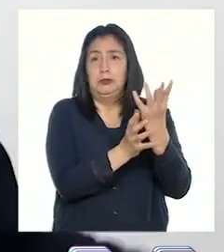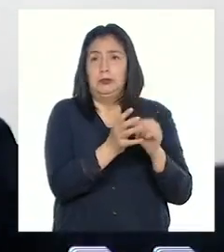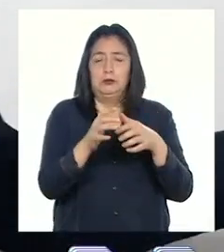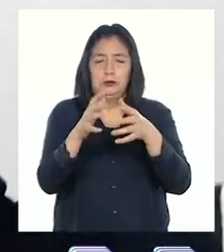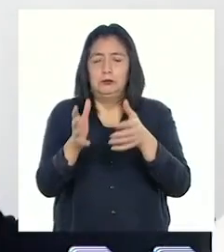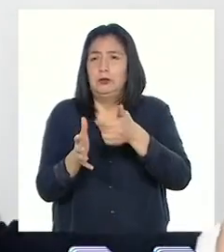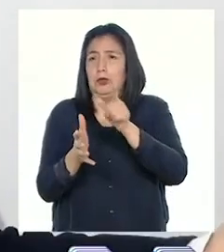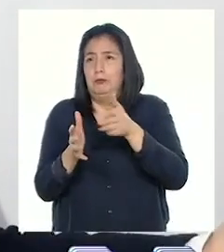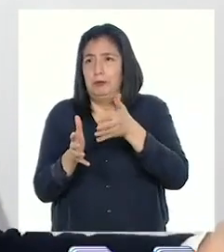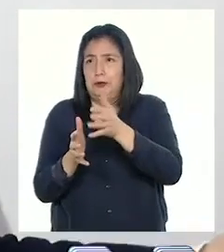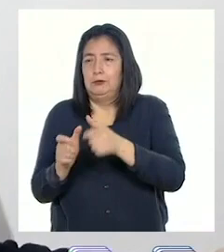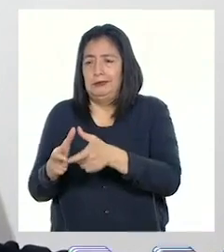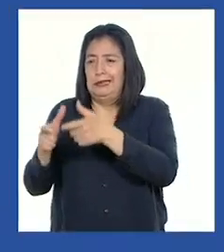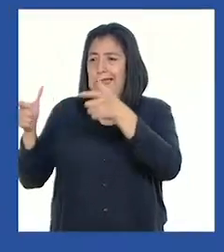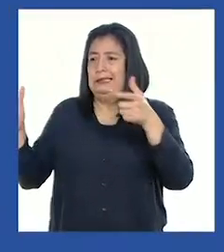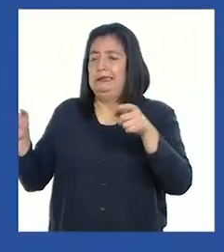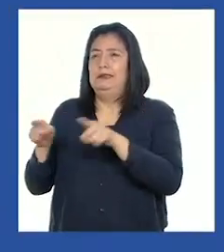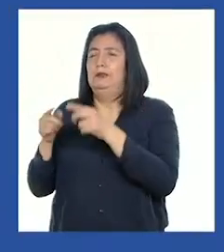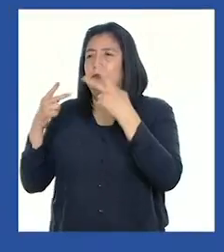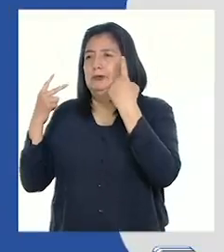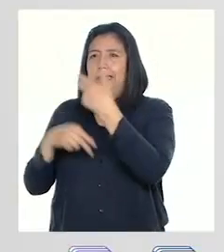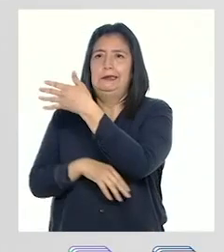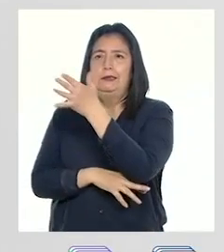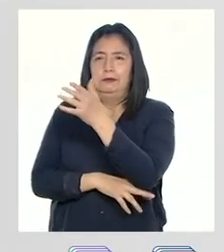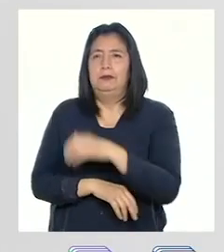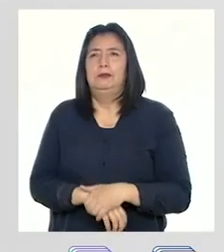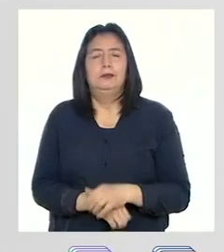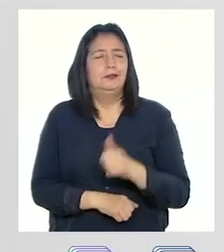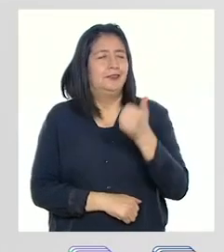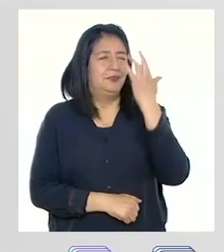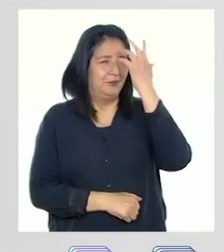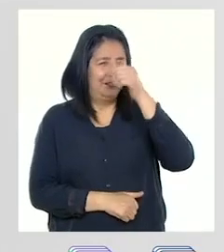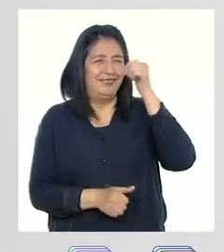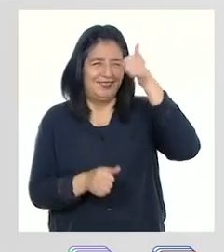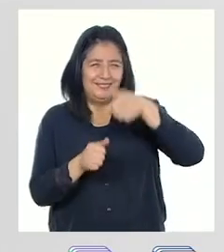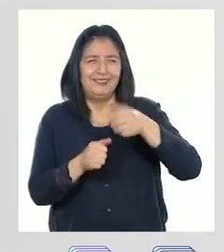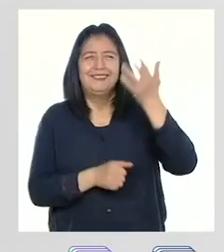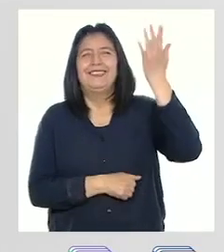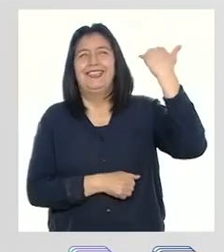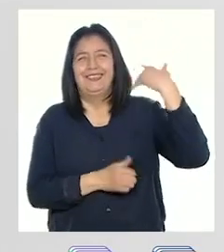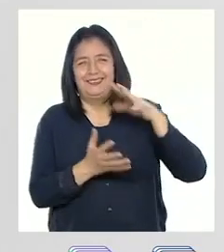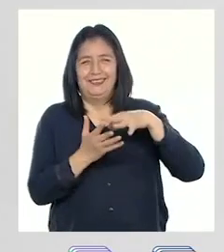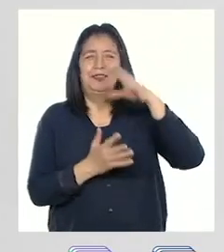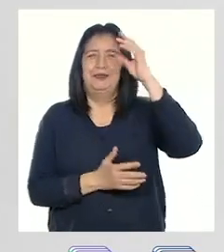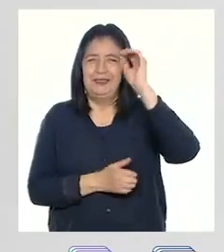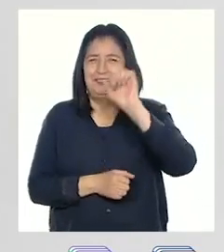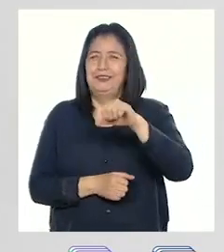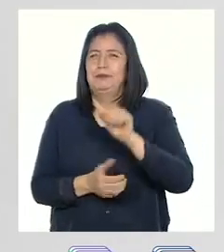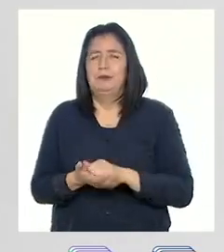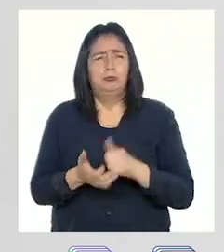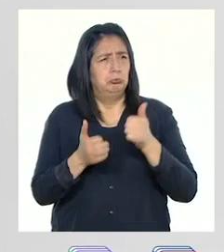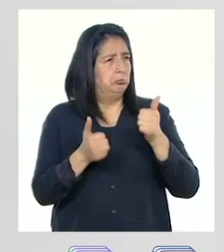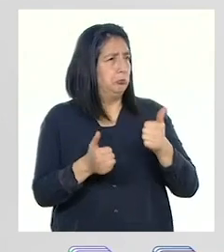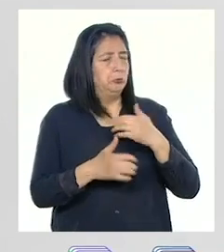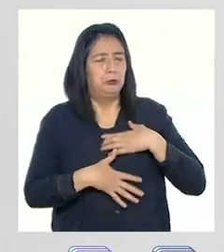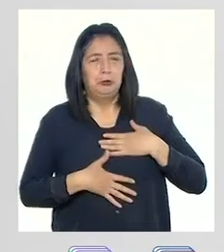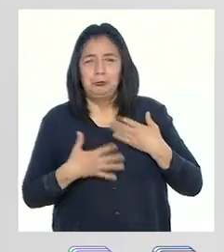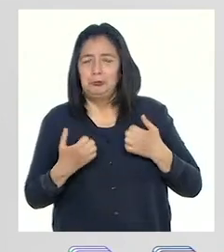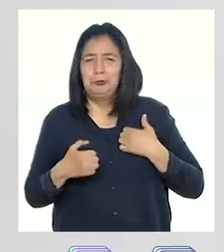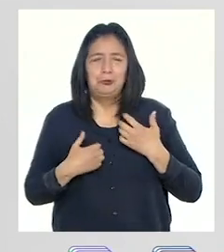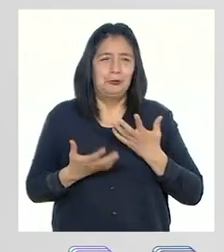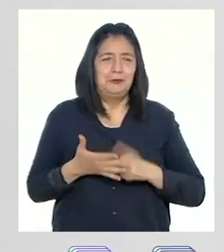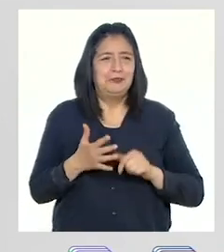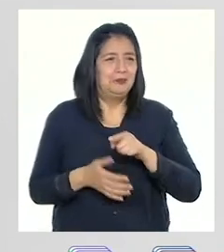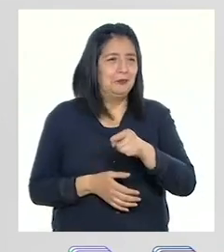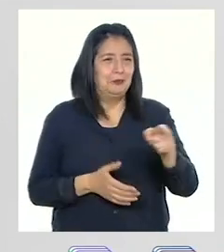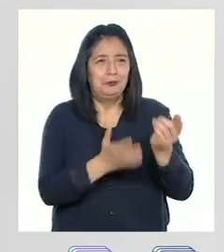o tan grandes como una selva. ¡Qué bonito recordar lo que aprendimos en esa actividad! Y es muy emocionante